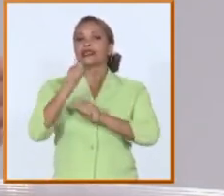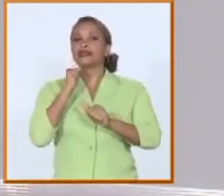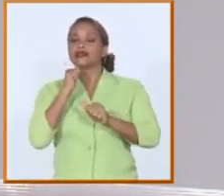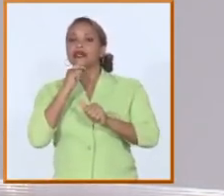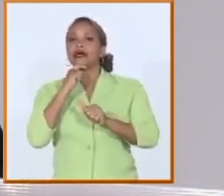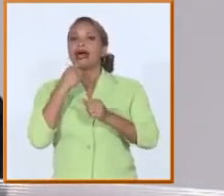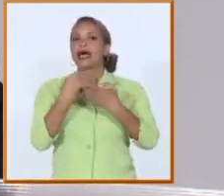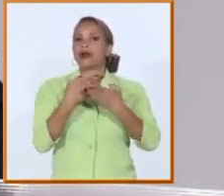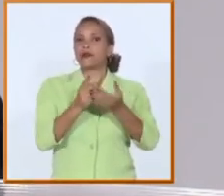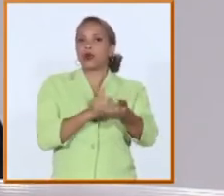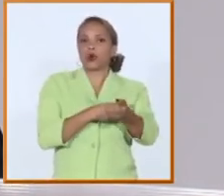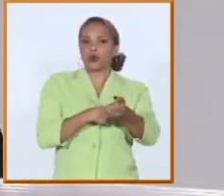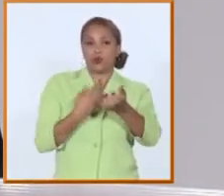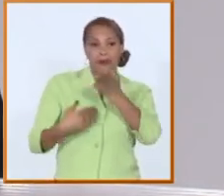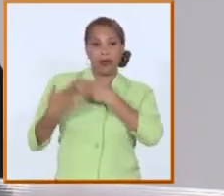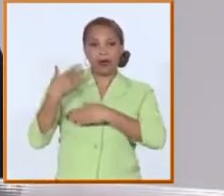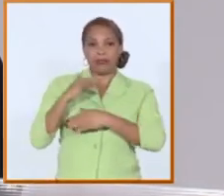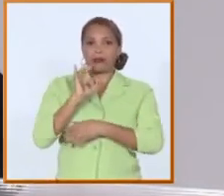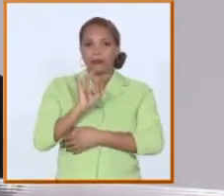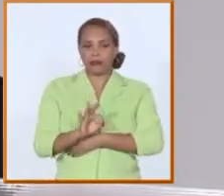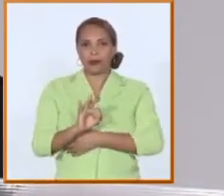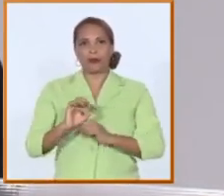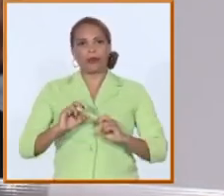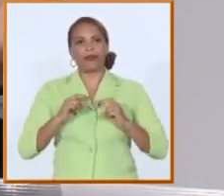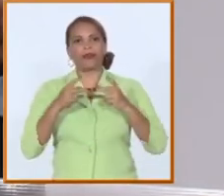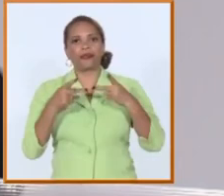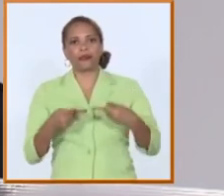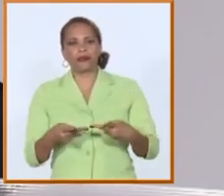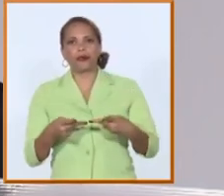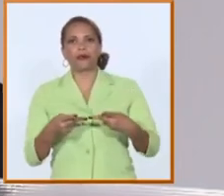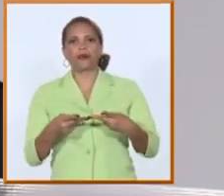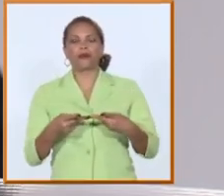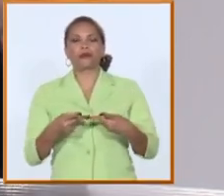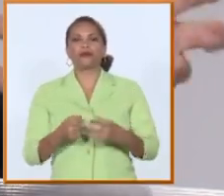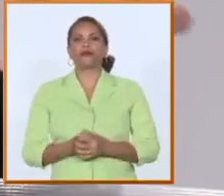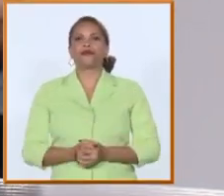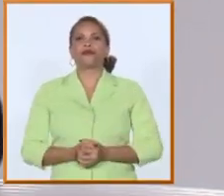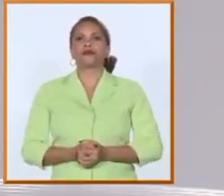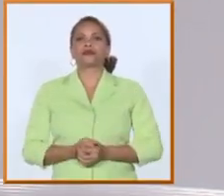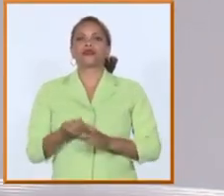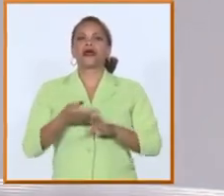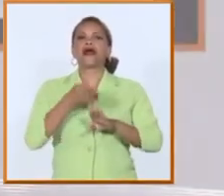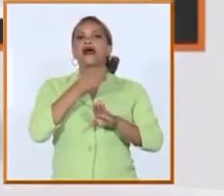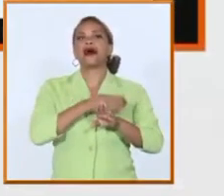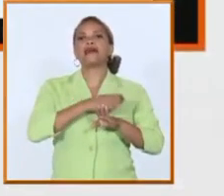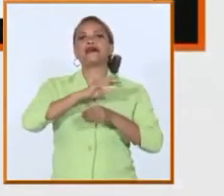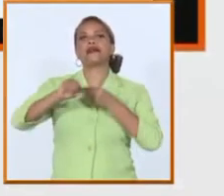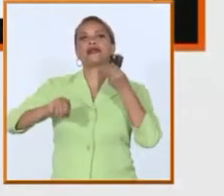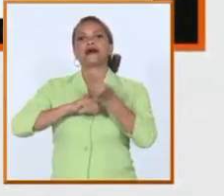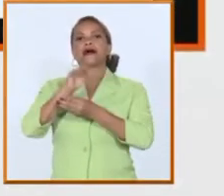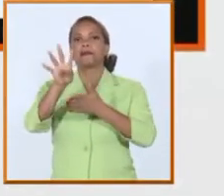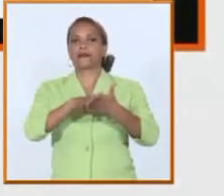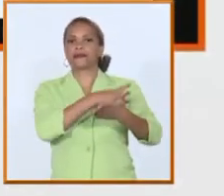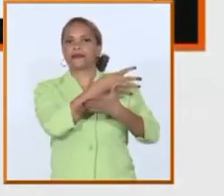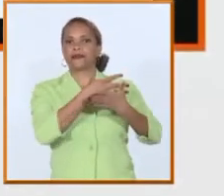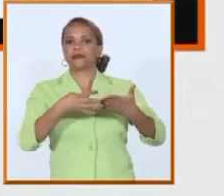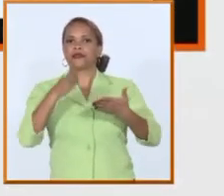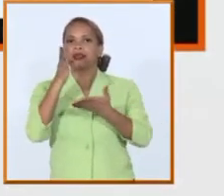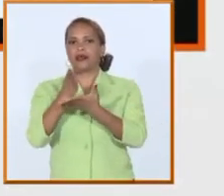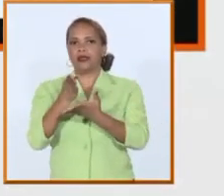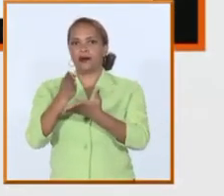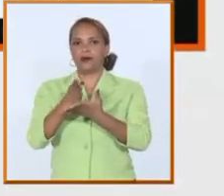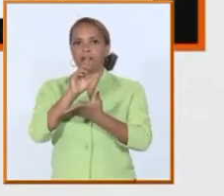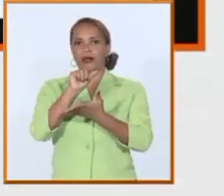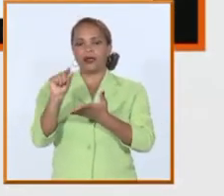tradicionalmente se hacen o se hacían antes de mover el calendario docente corresponde